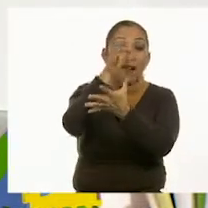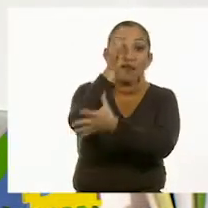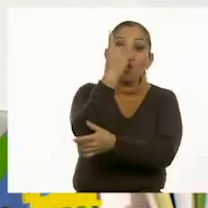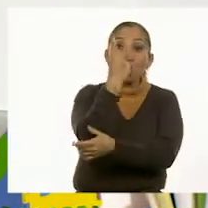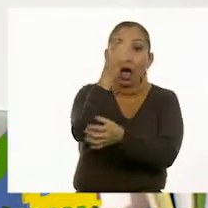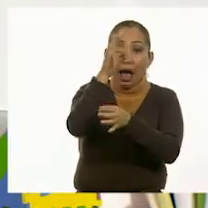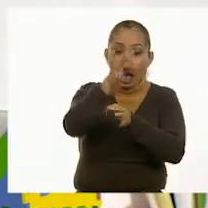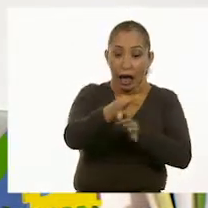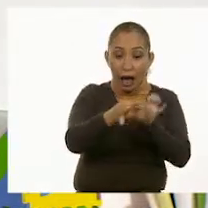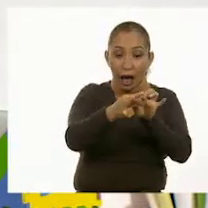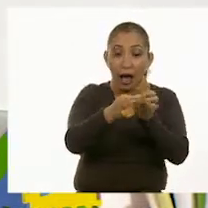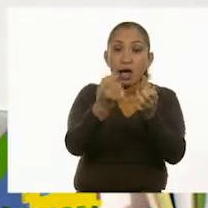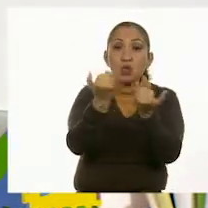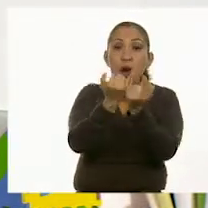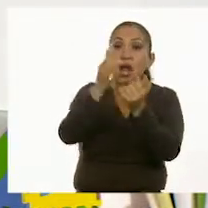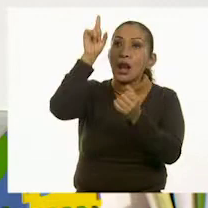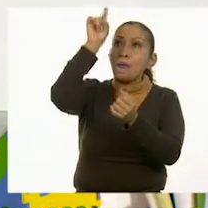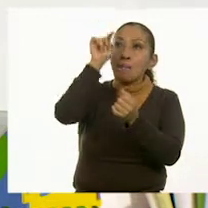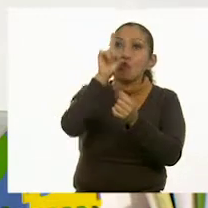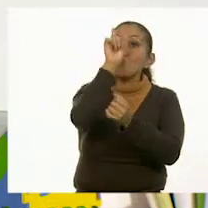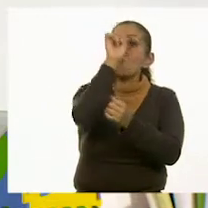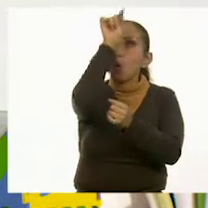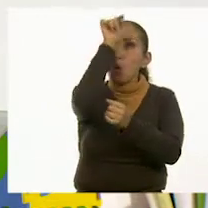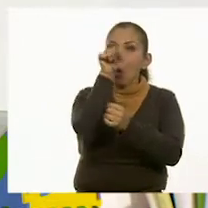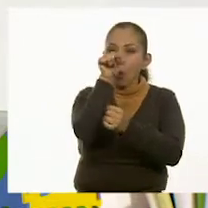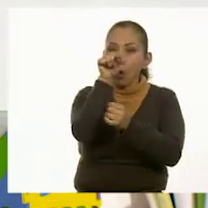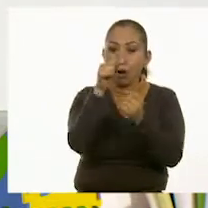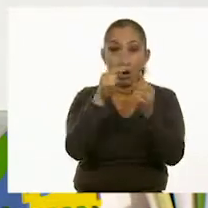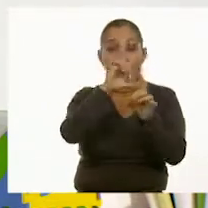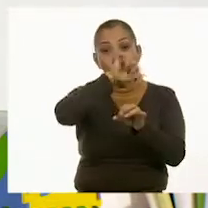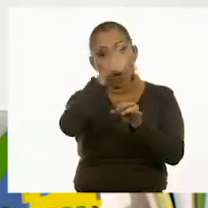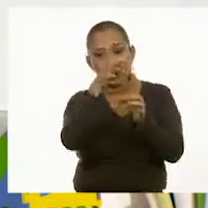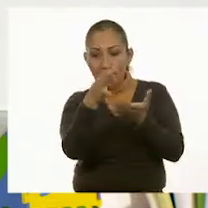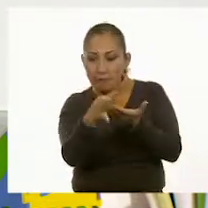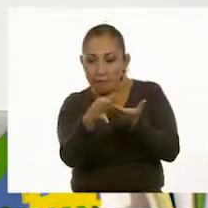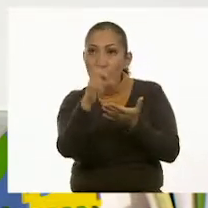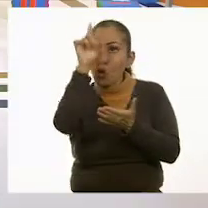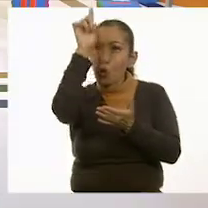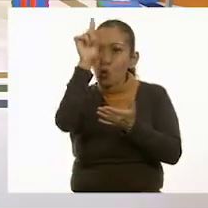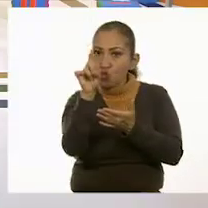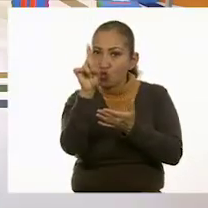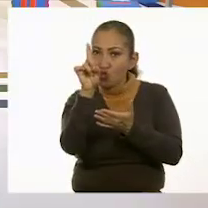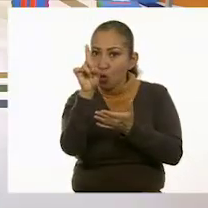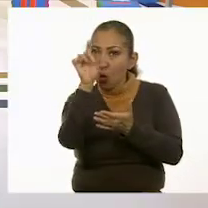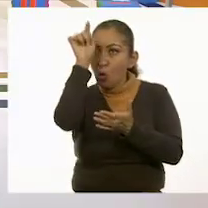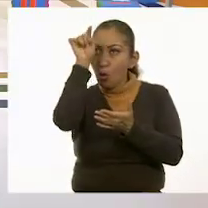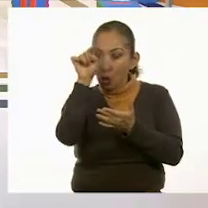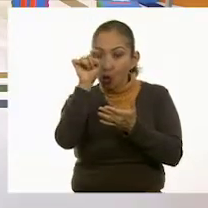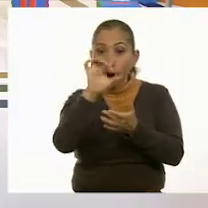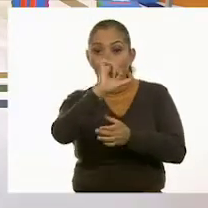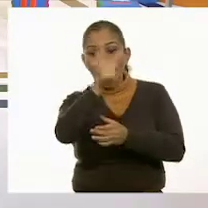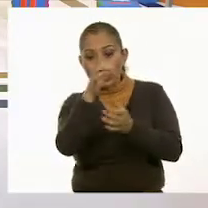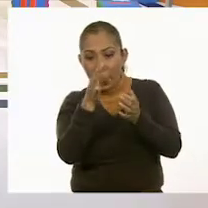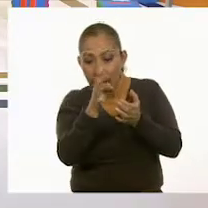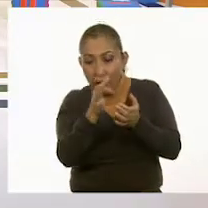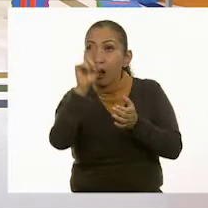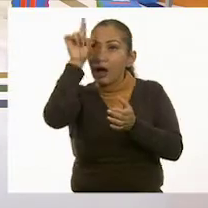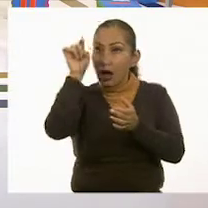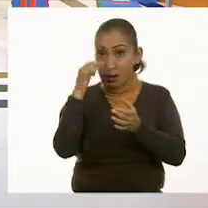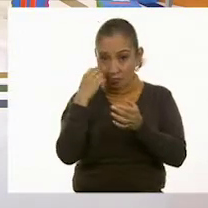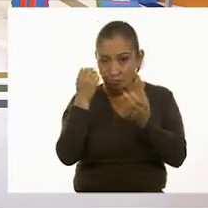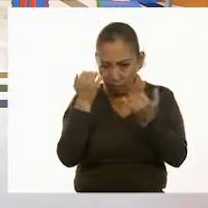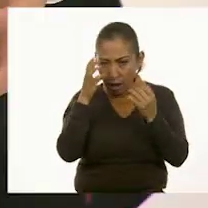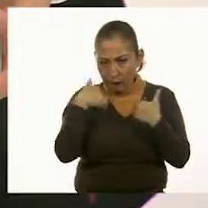hoja de libro. ¿Listos y listas? Bien. Les doy tiempo para que cuenten. De acuerdo. Vamos a ver. Les doy tiempo para que observen.